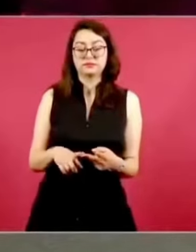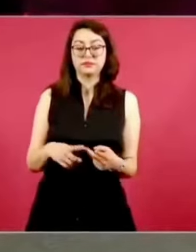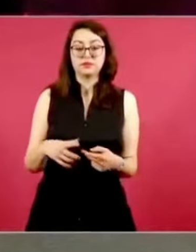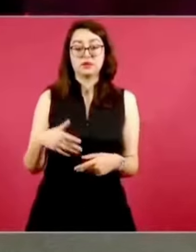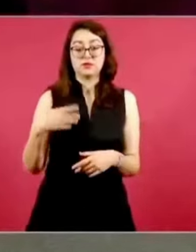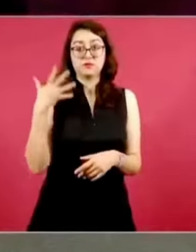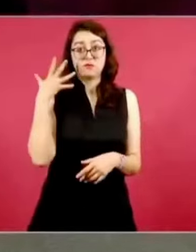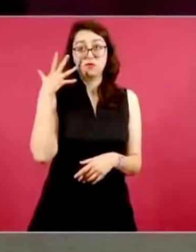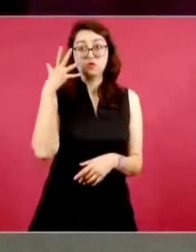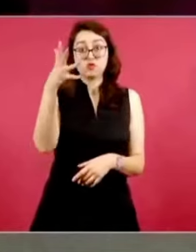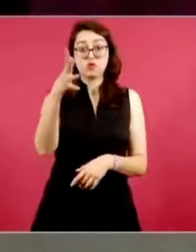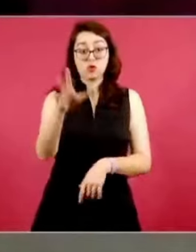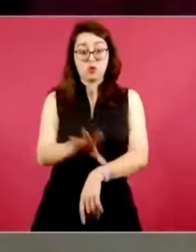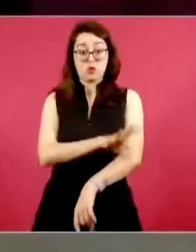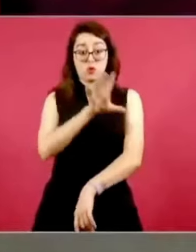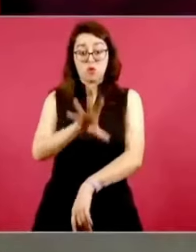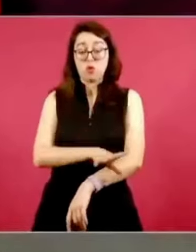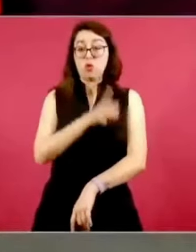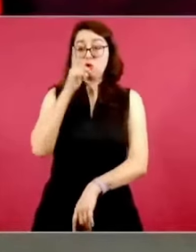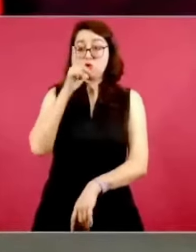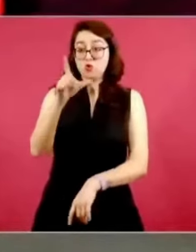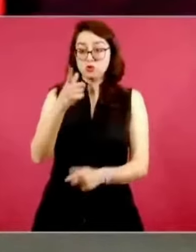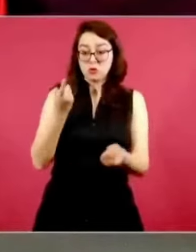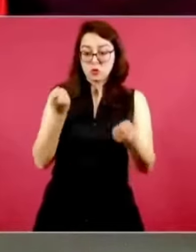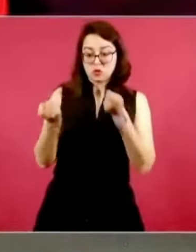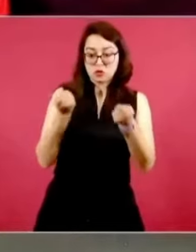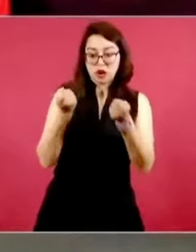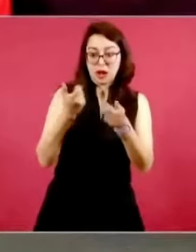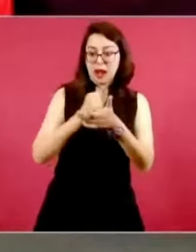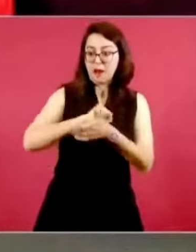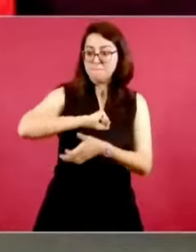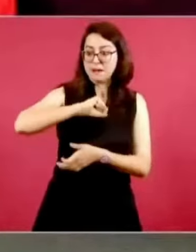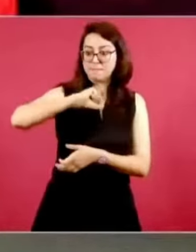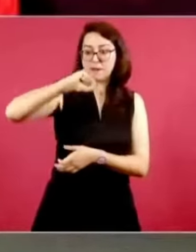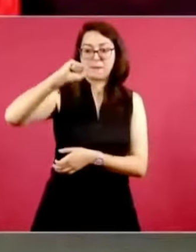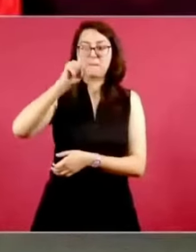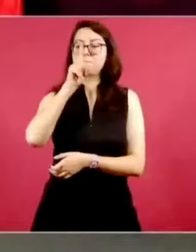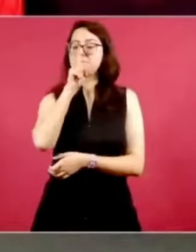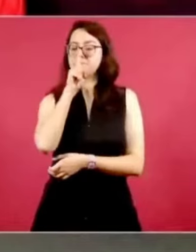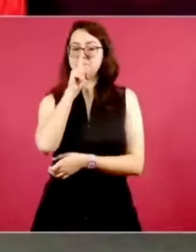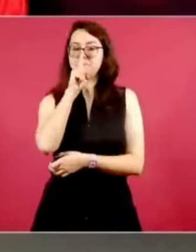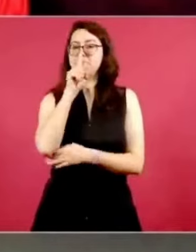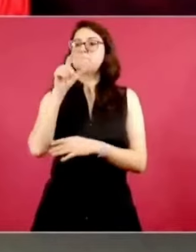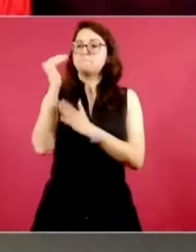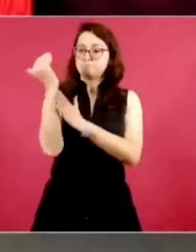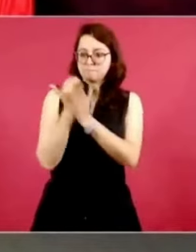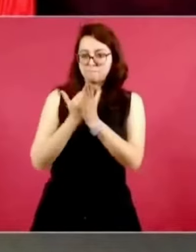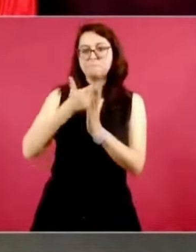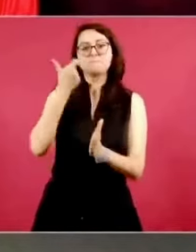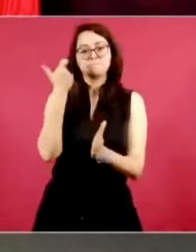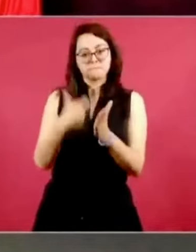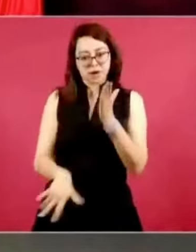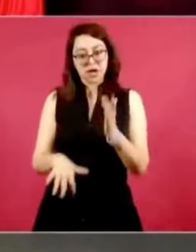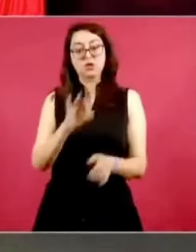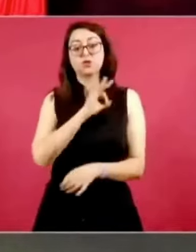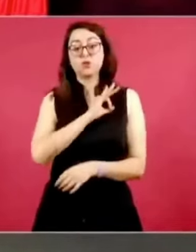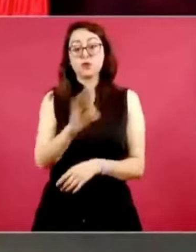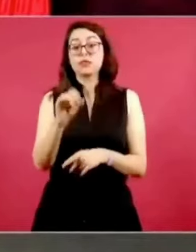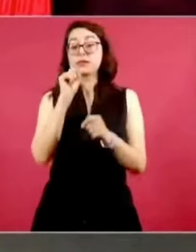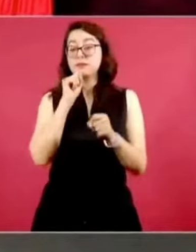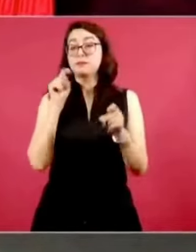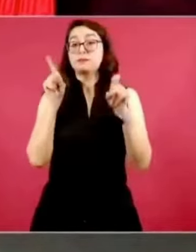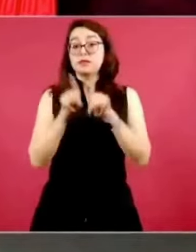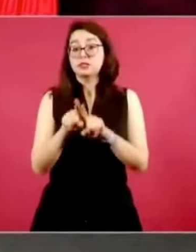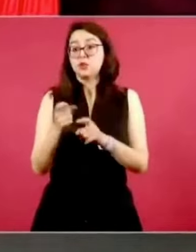de la luz y también de otorgar subsidios en el caso de